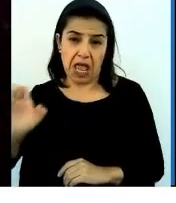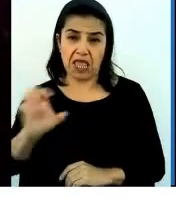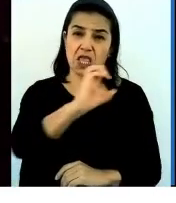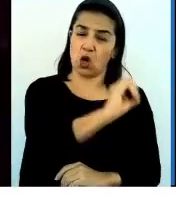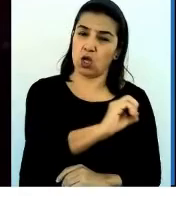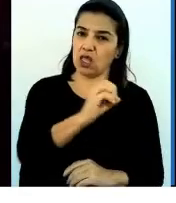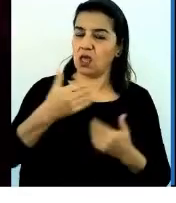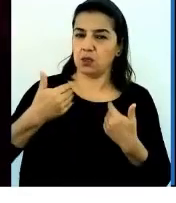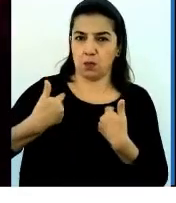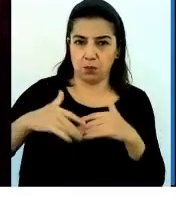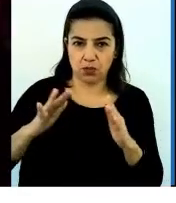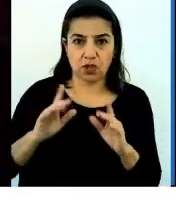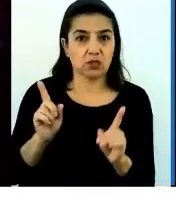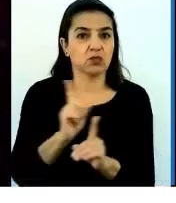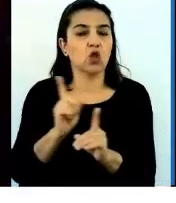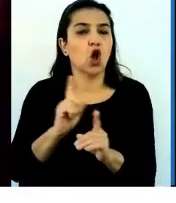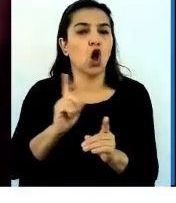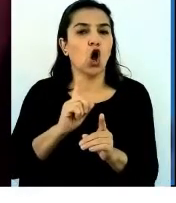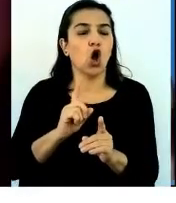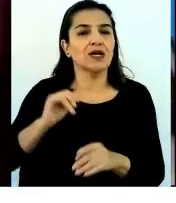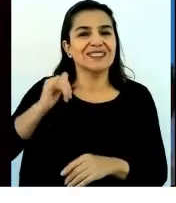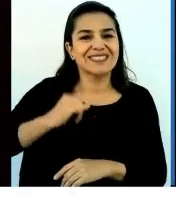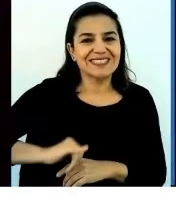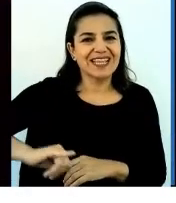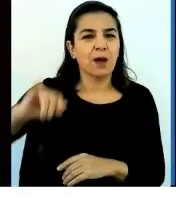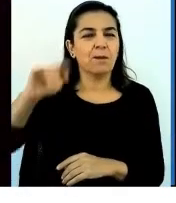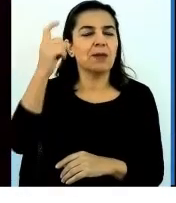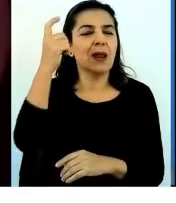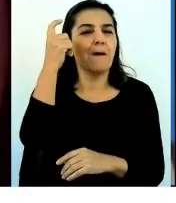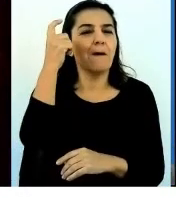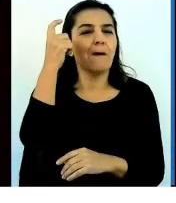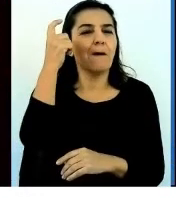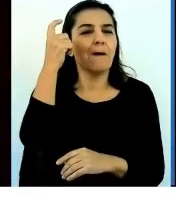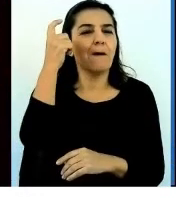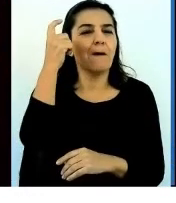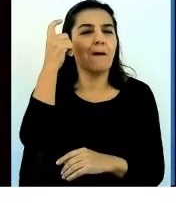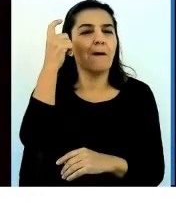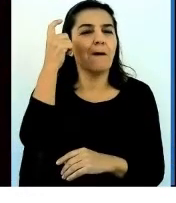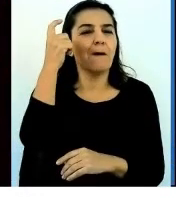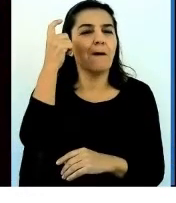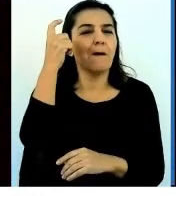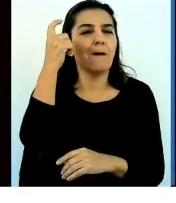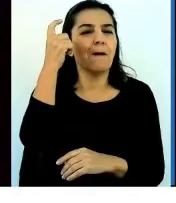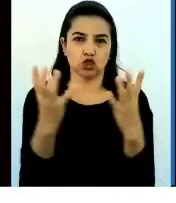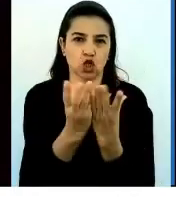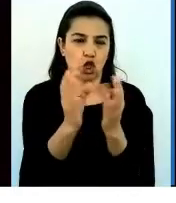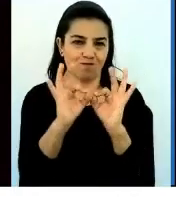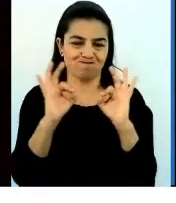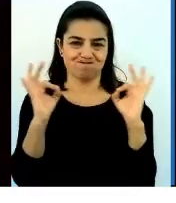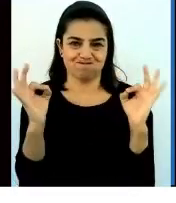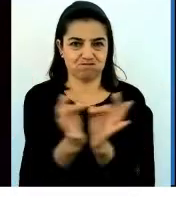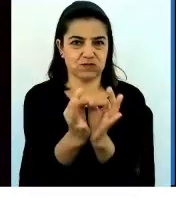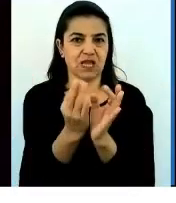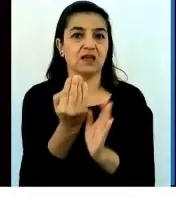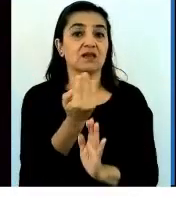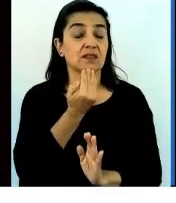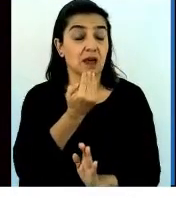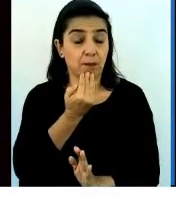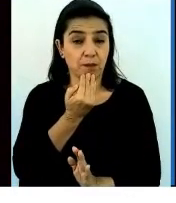debemos todo el tiempo pensarlo de manera global, pero también tener en cuenta lo